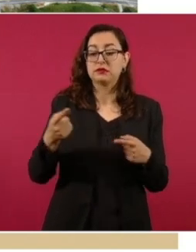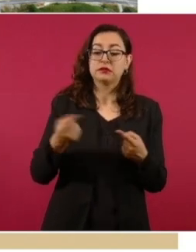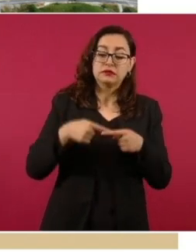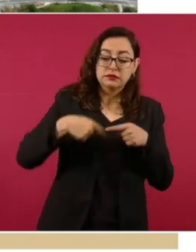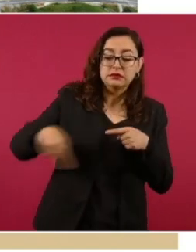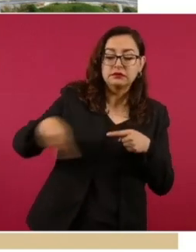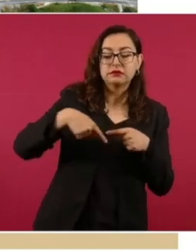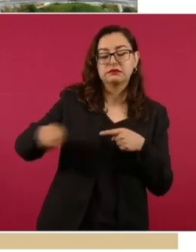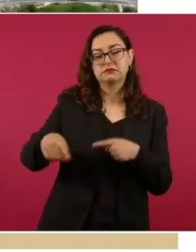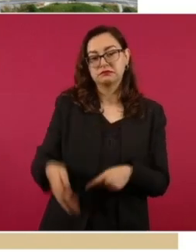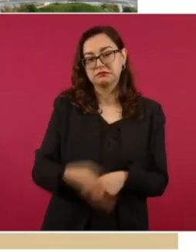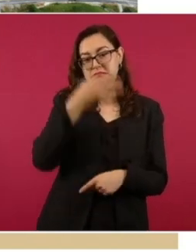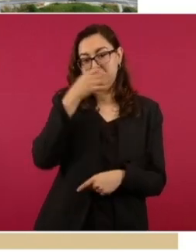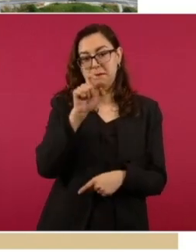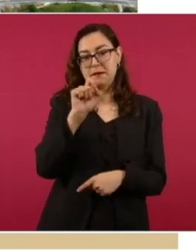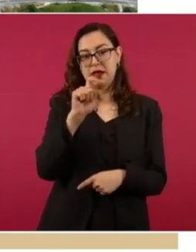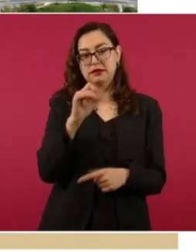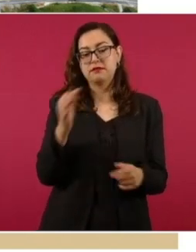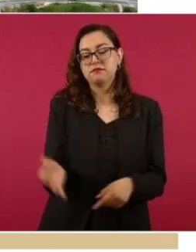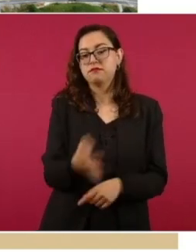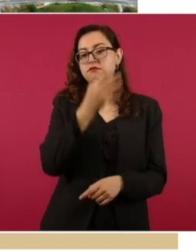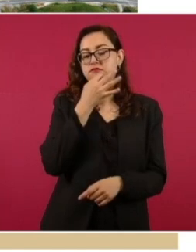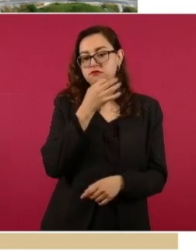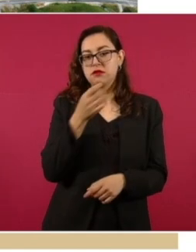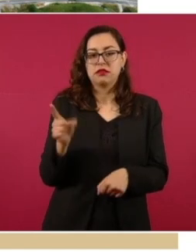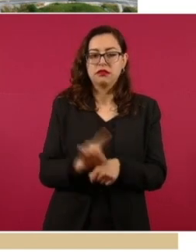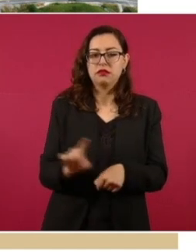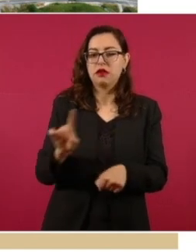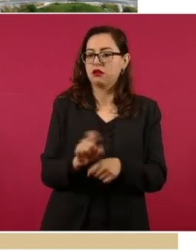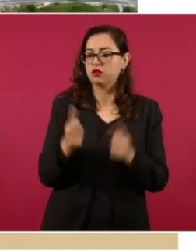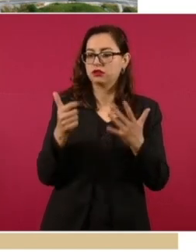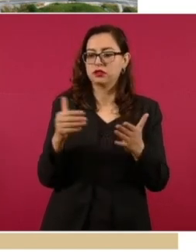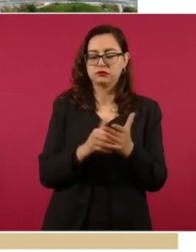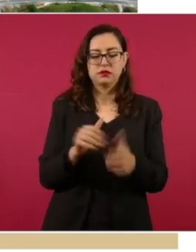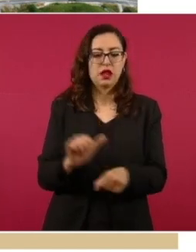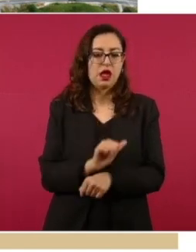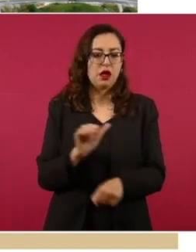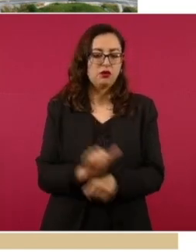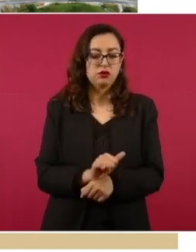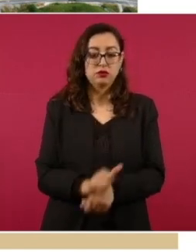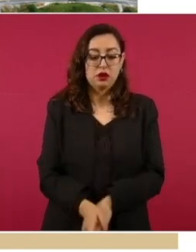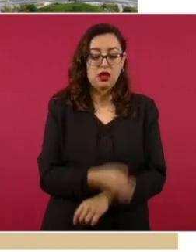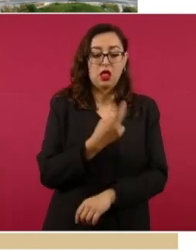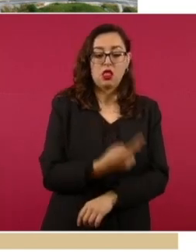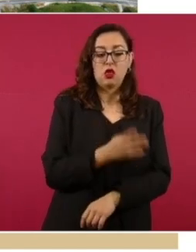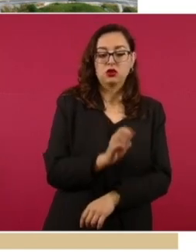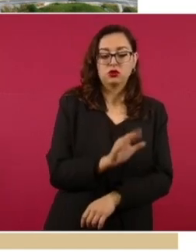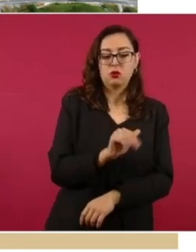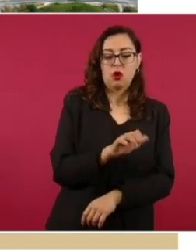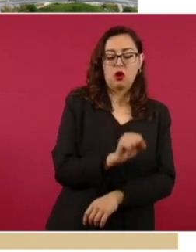van a circular seis mil 900 vehículos por día. Va a mejorar la conectividad desde Dos Bocas hasta…